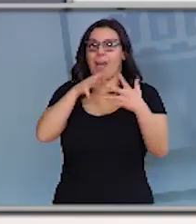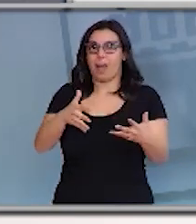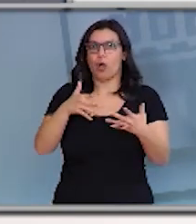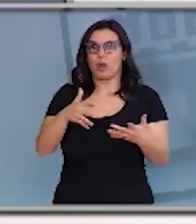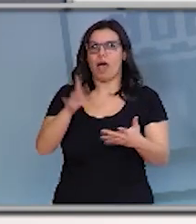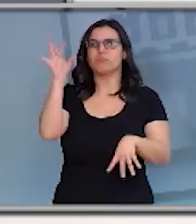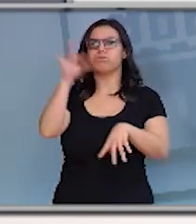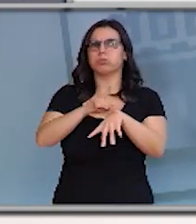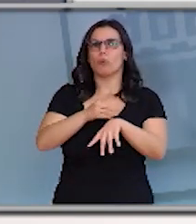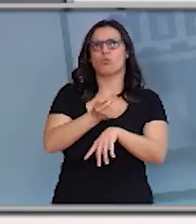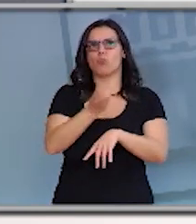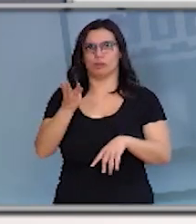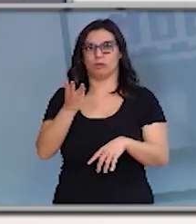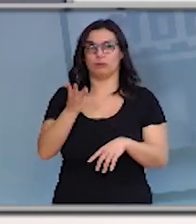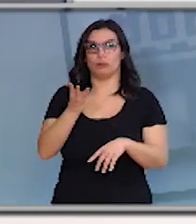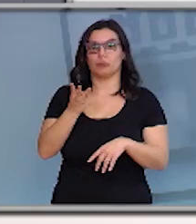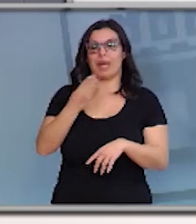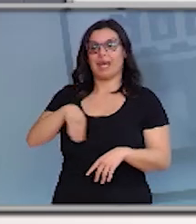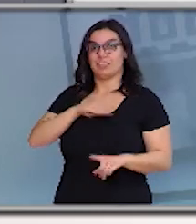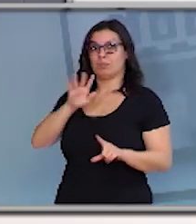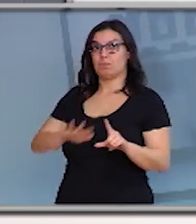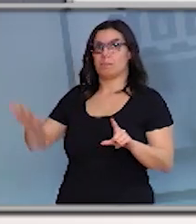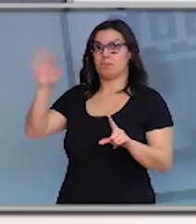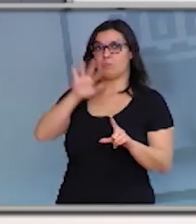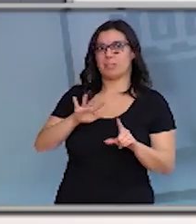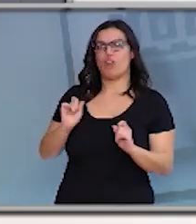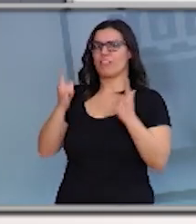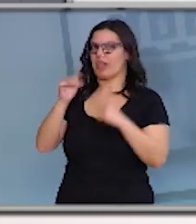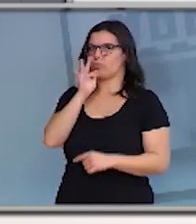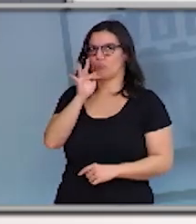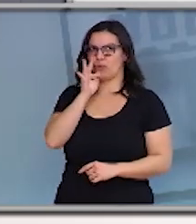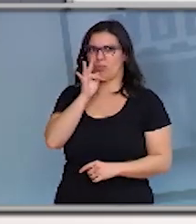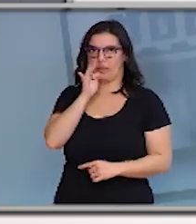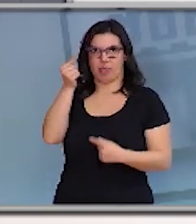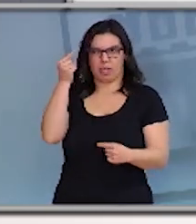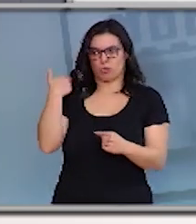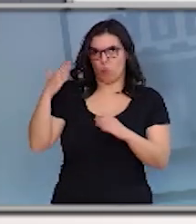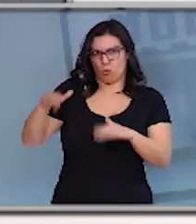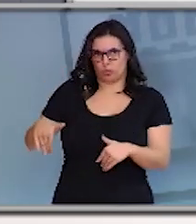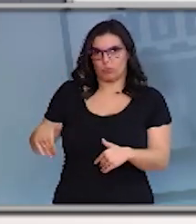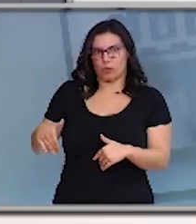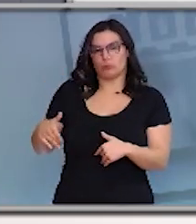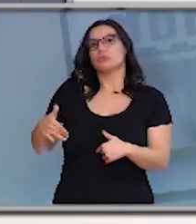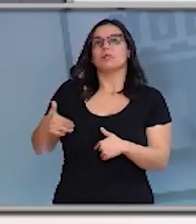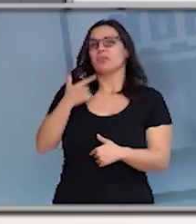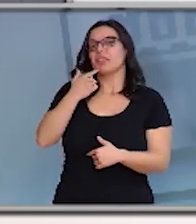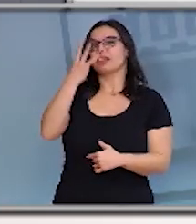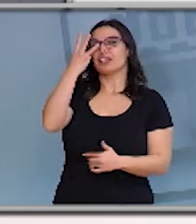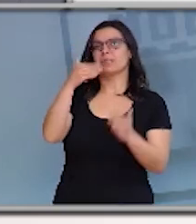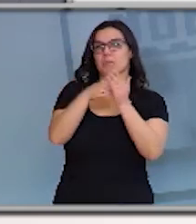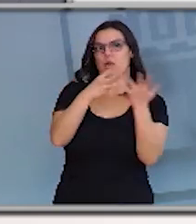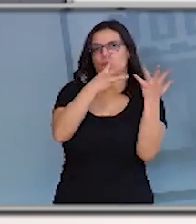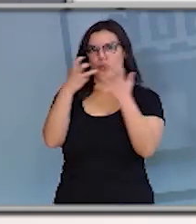actual. Os últimos datos en España non son datos aún oficiales. Se está informando de 3.800